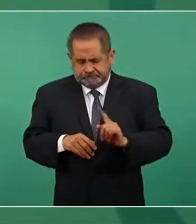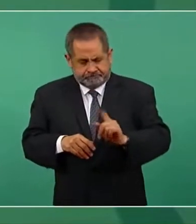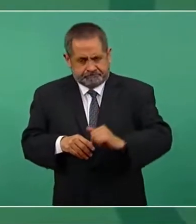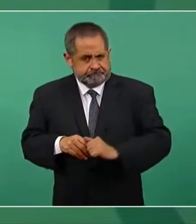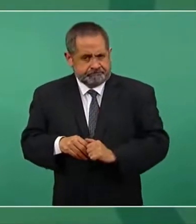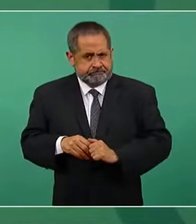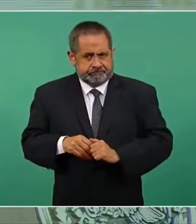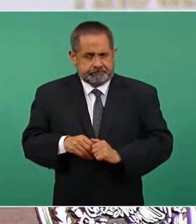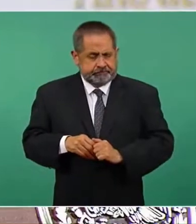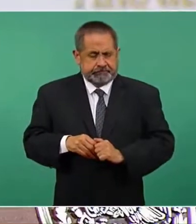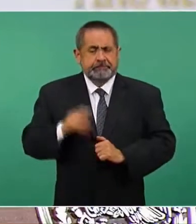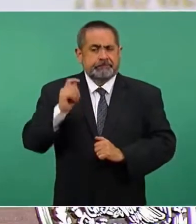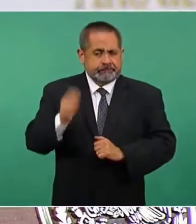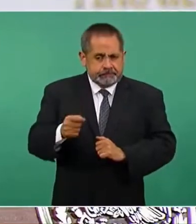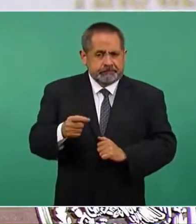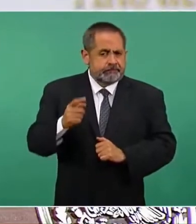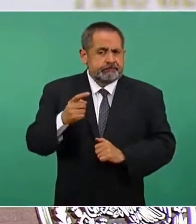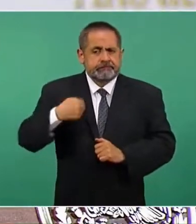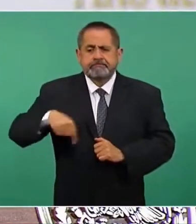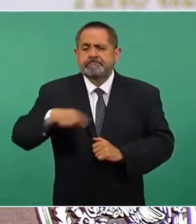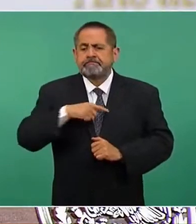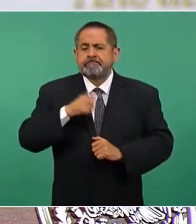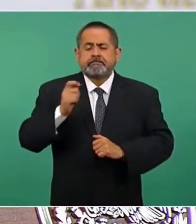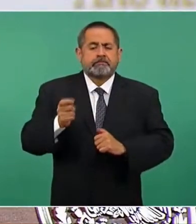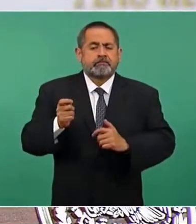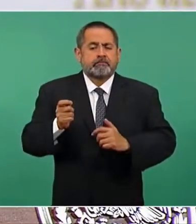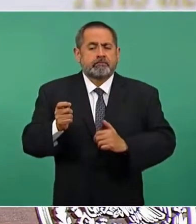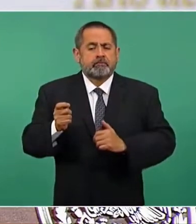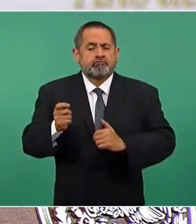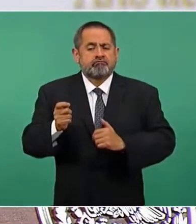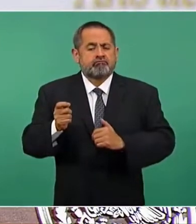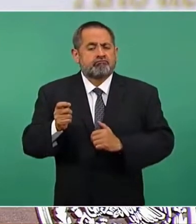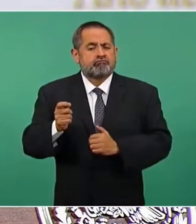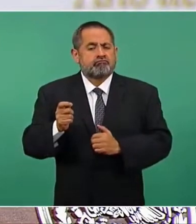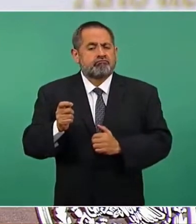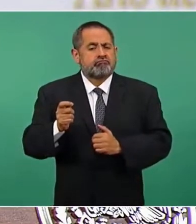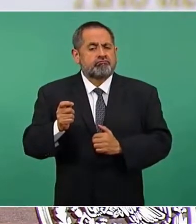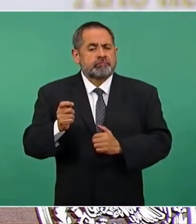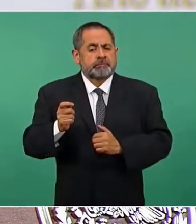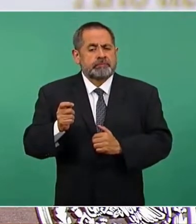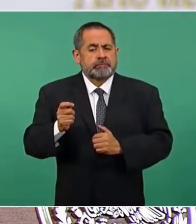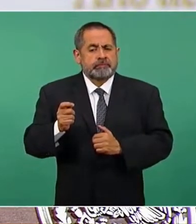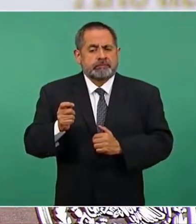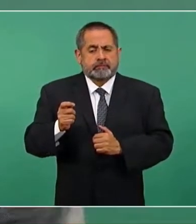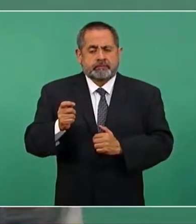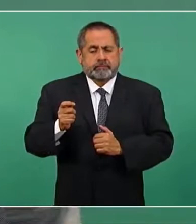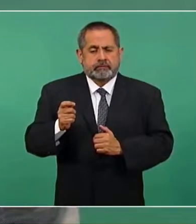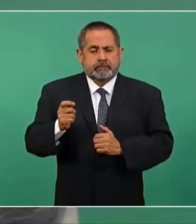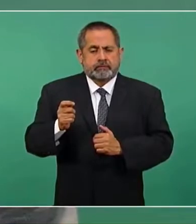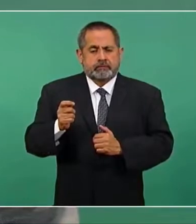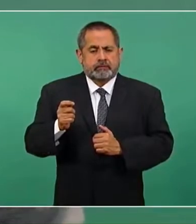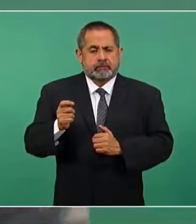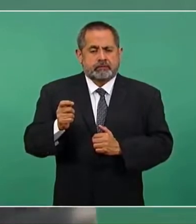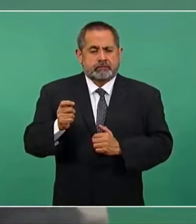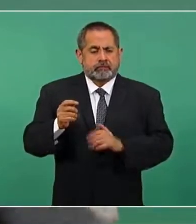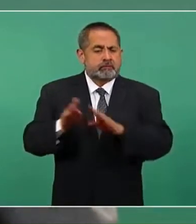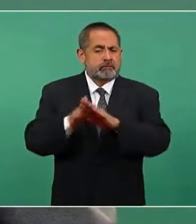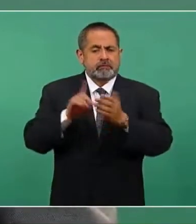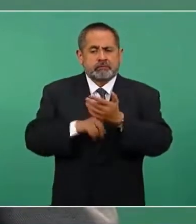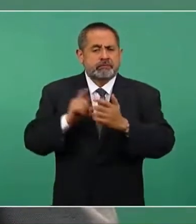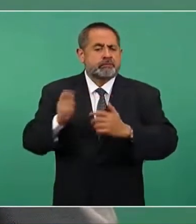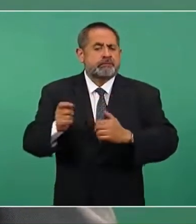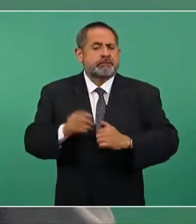Se trata de que no